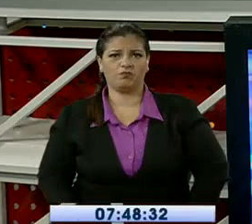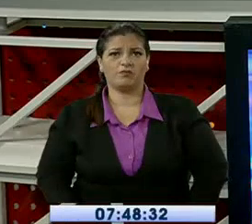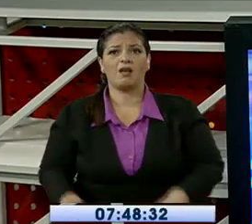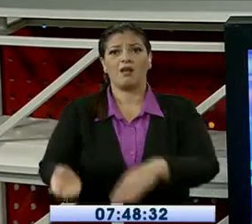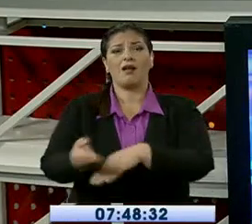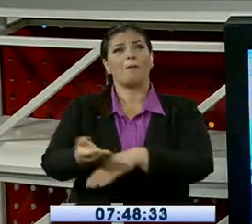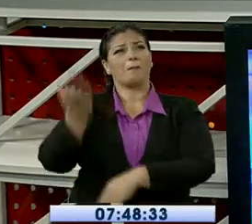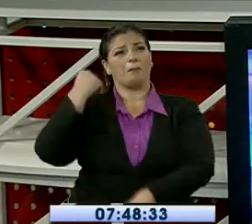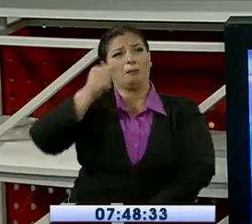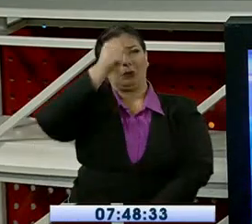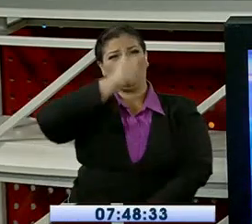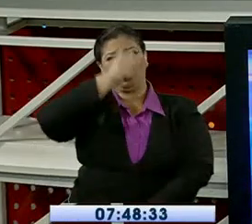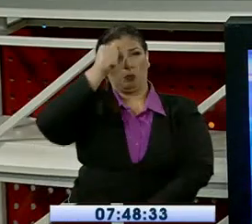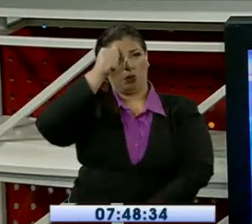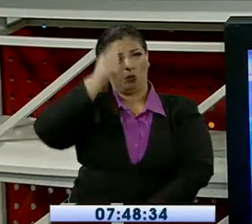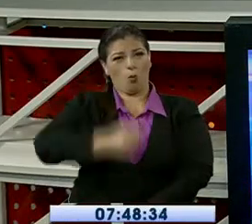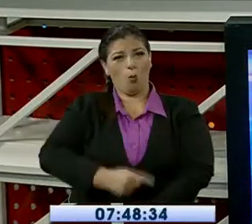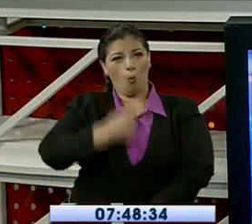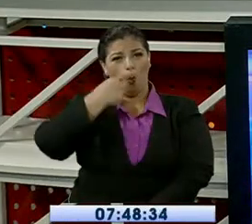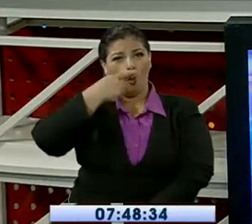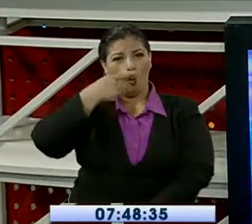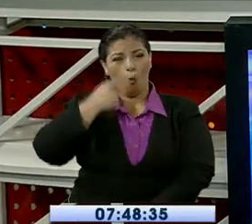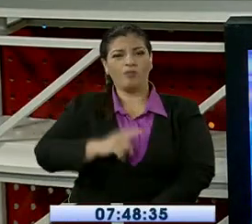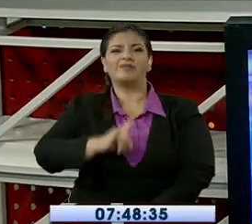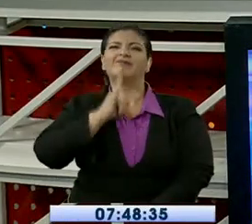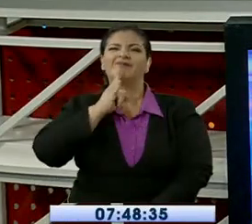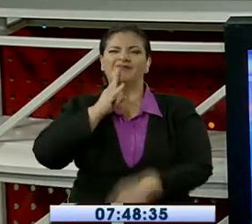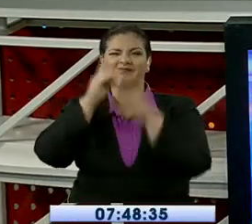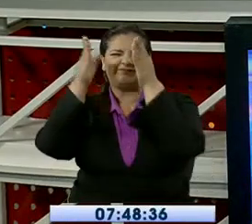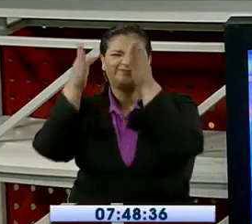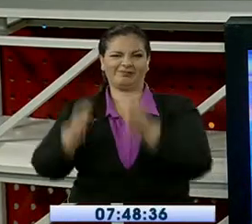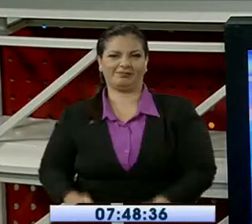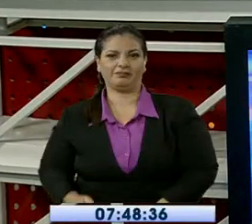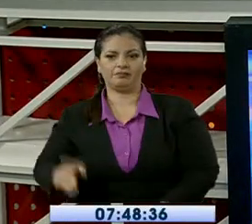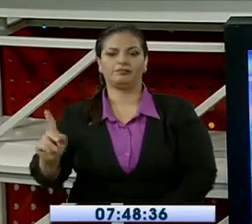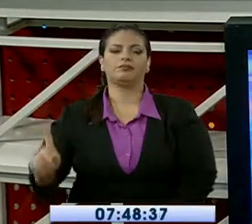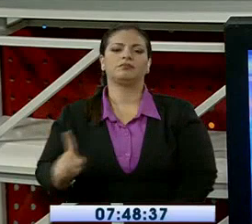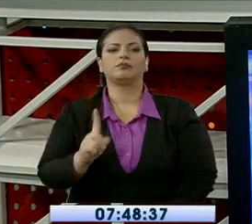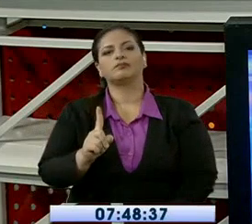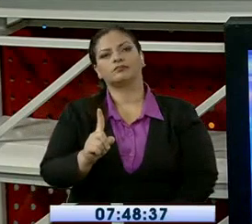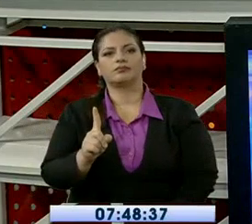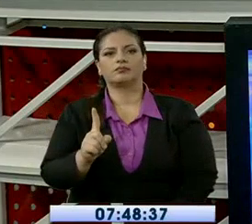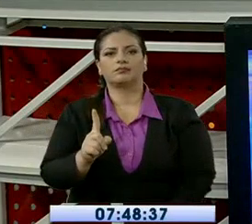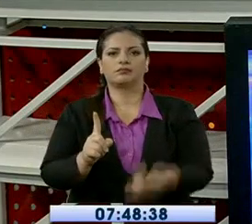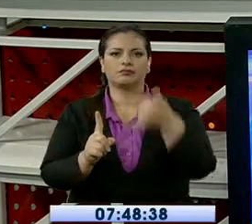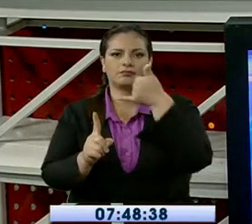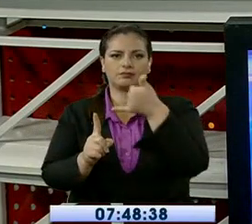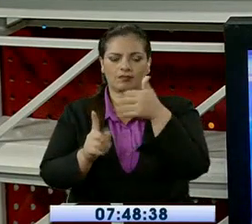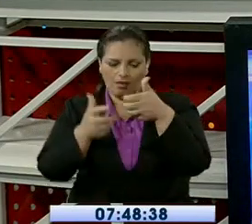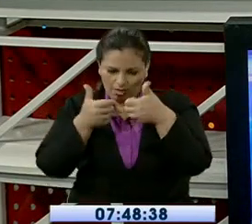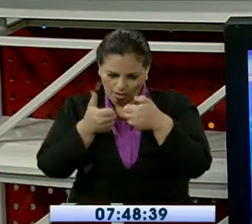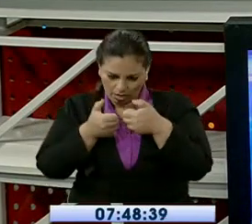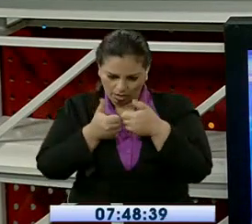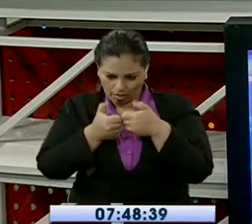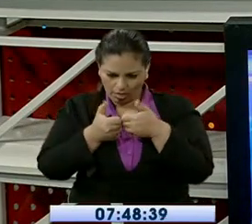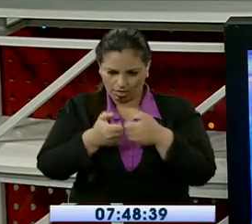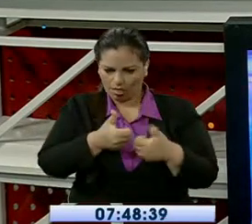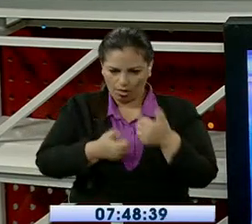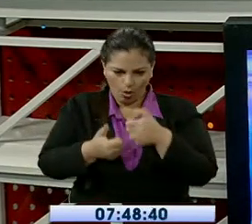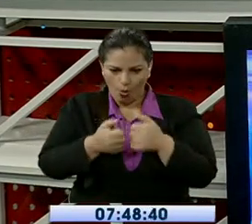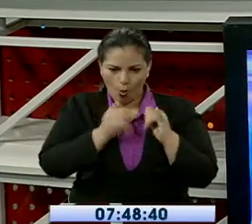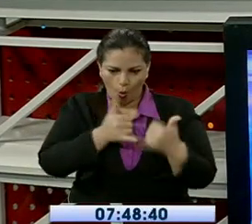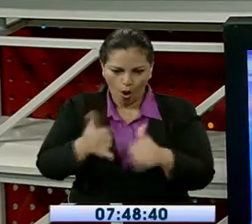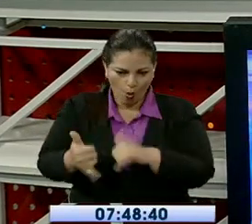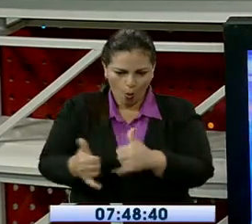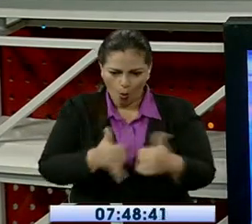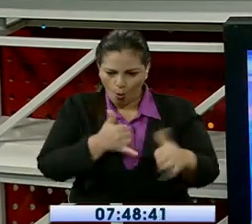...americano, fue baleado el domingo anterior, y hace poco, unos estudiantes universitarios estuvieron a punto de ser, una